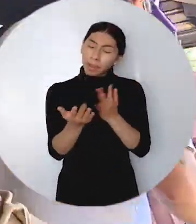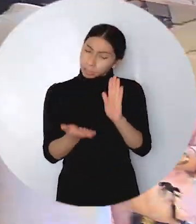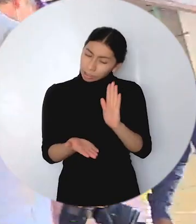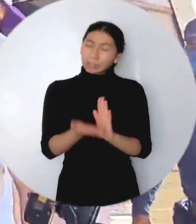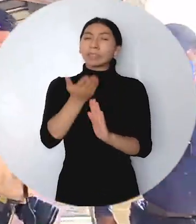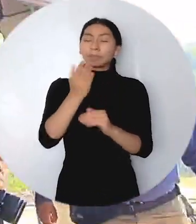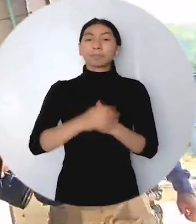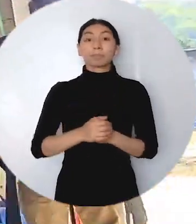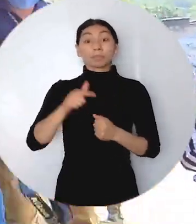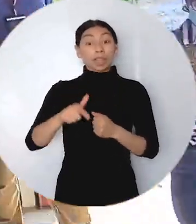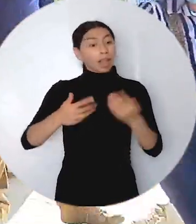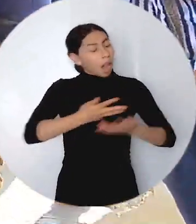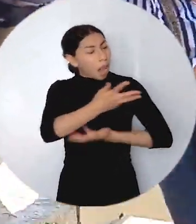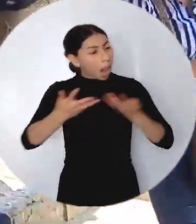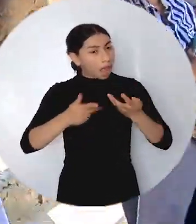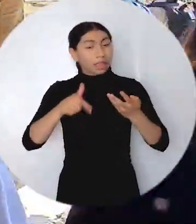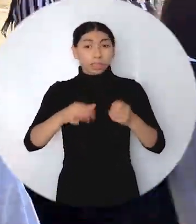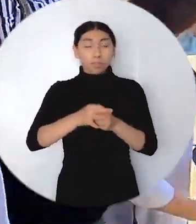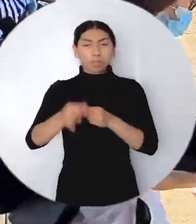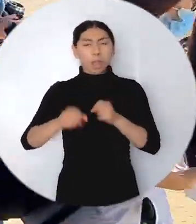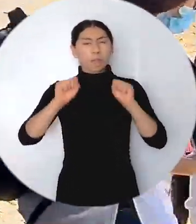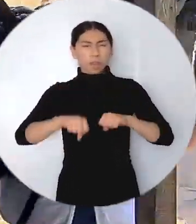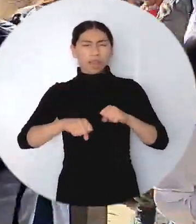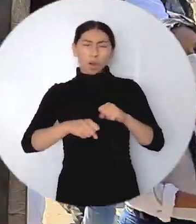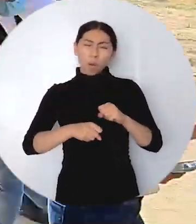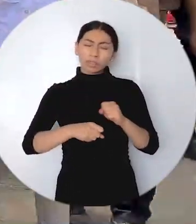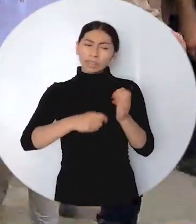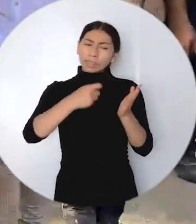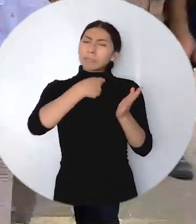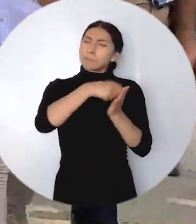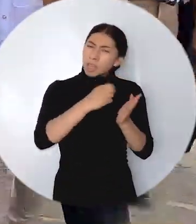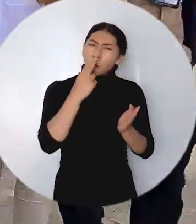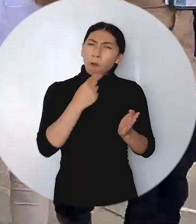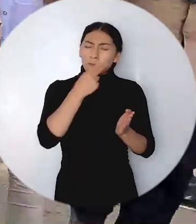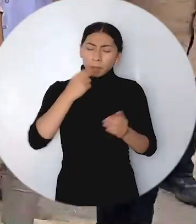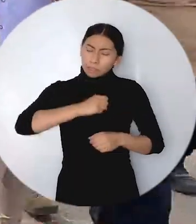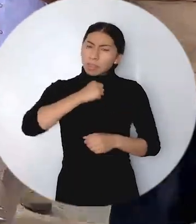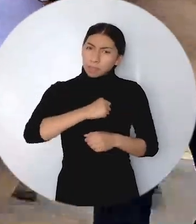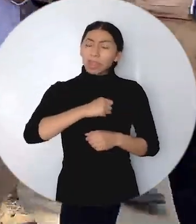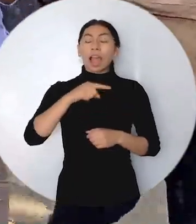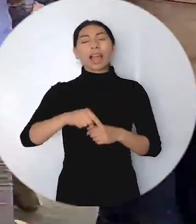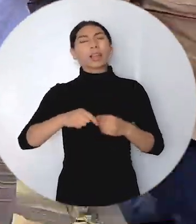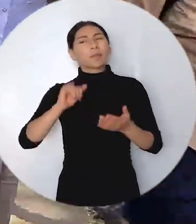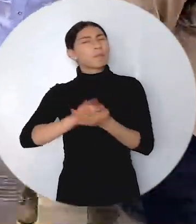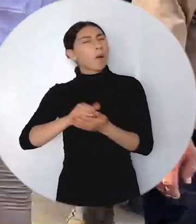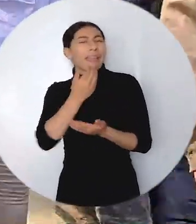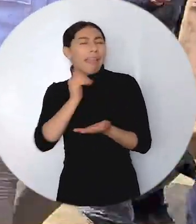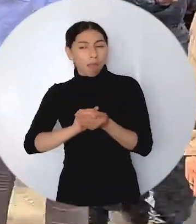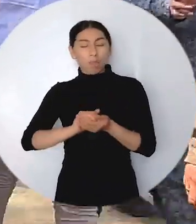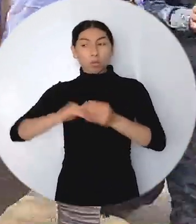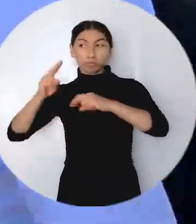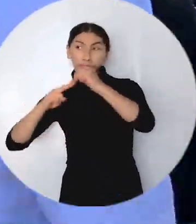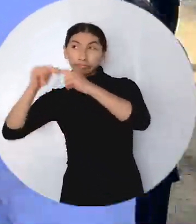diálogo con la comunidad de El Salado sirvió como escenario para reiterar los compromisos de la Unidad para las Víctimas, entre ellos la construcción del Centro